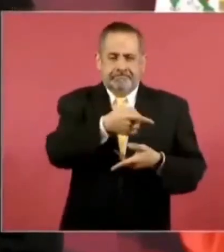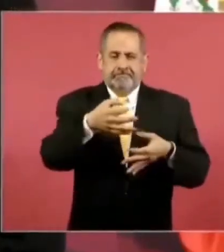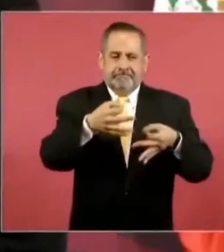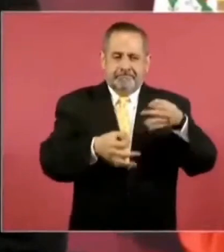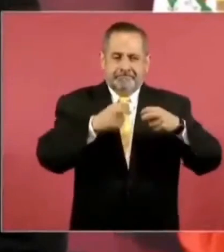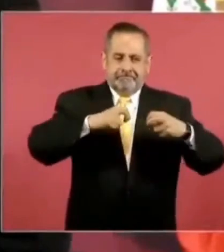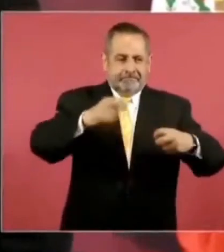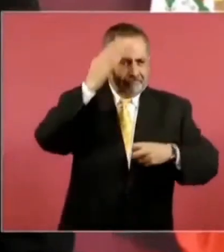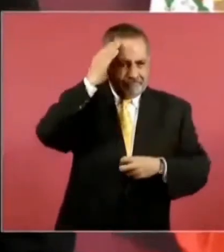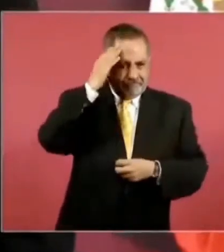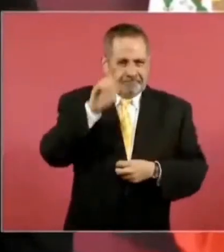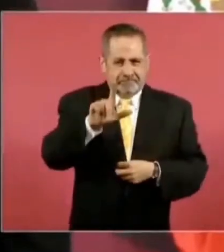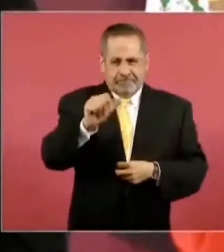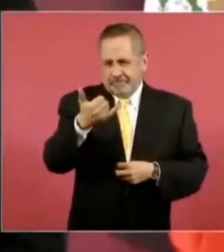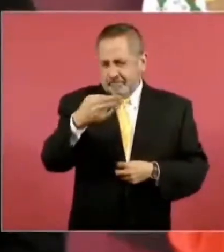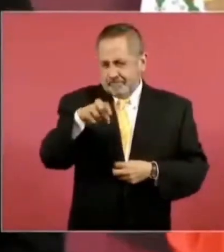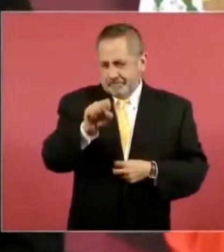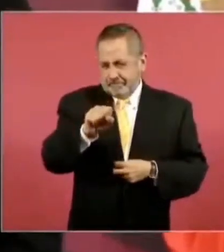resuelve